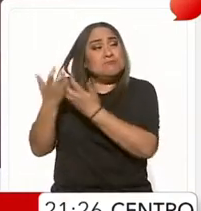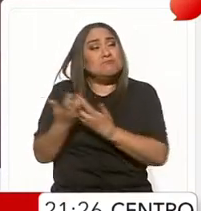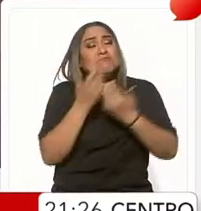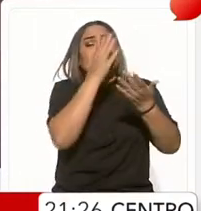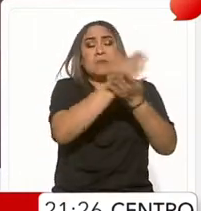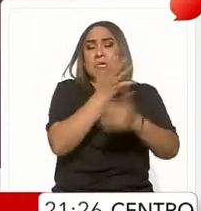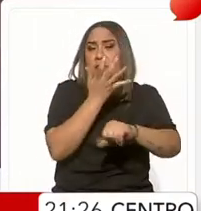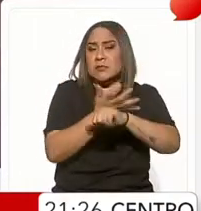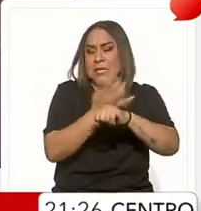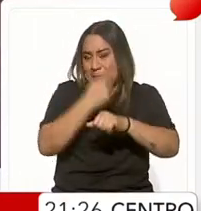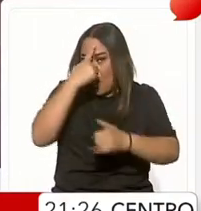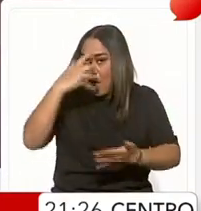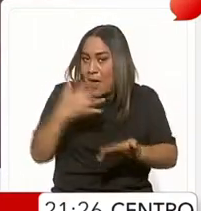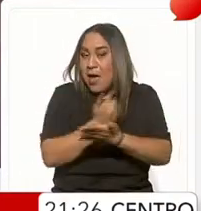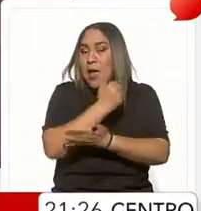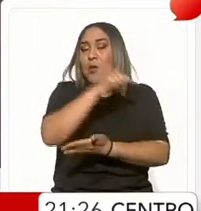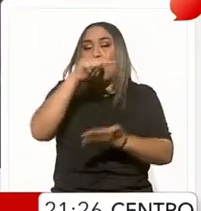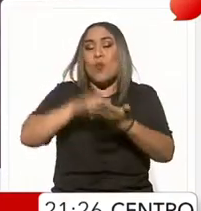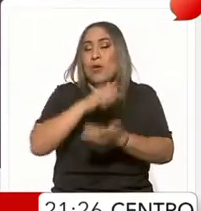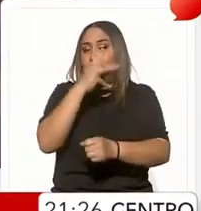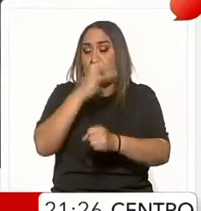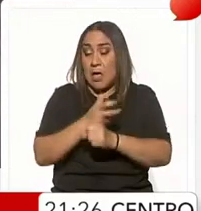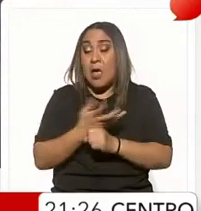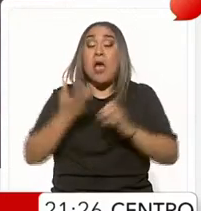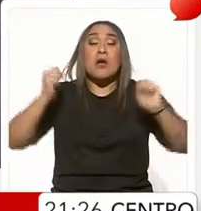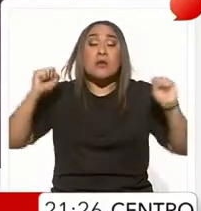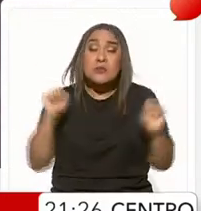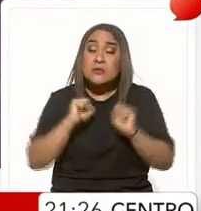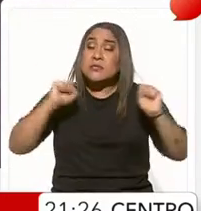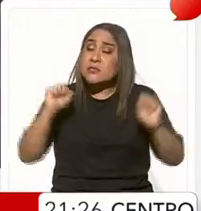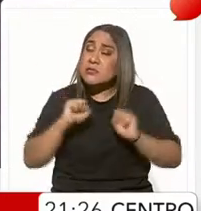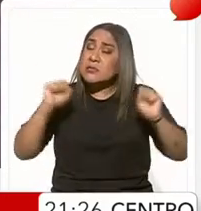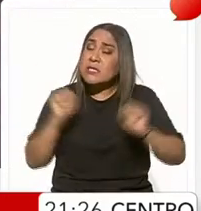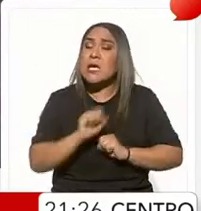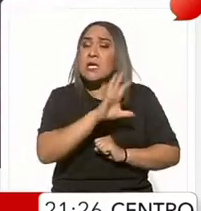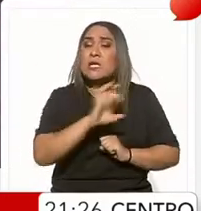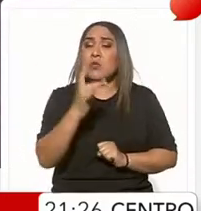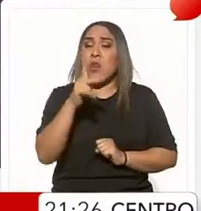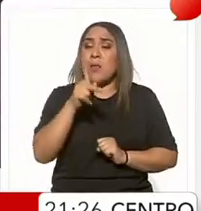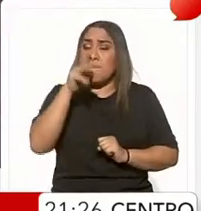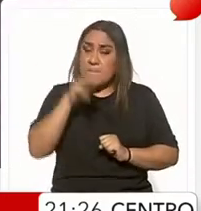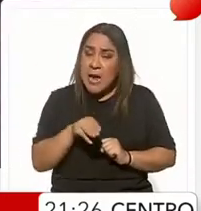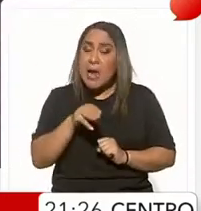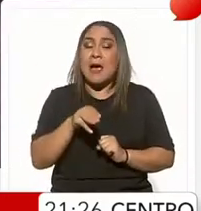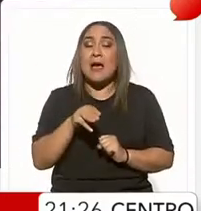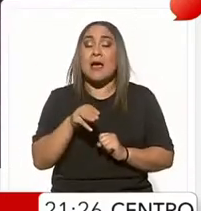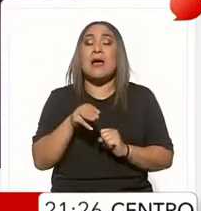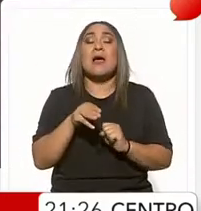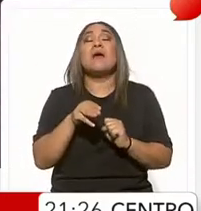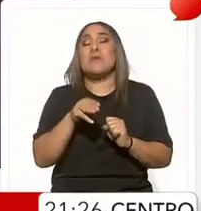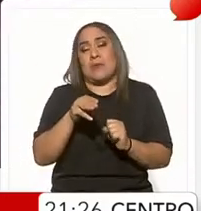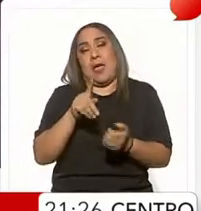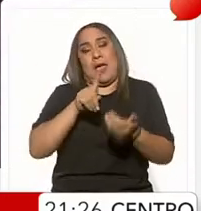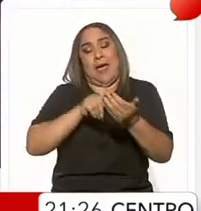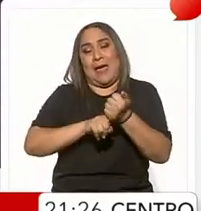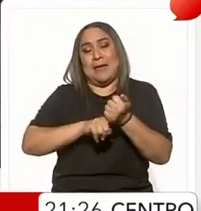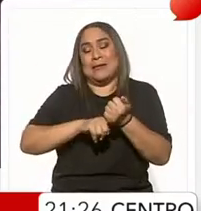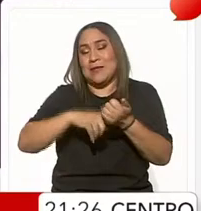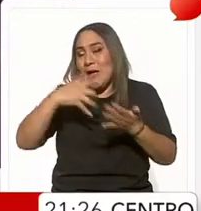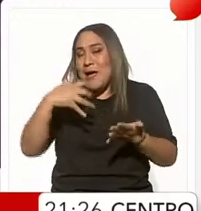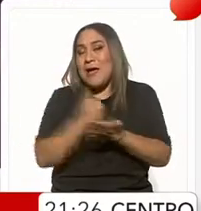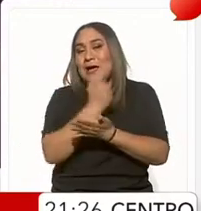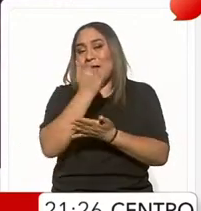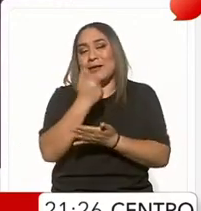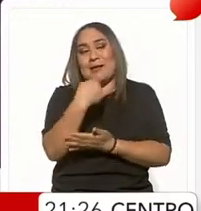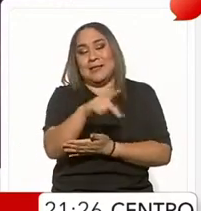Unidos para ganar el tercer lugar tras correr 550 kilómetros y dejar a nuestro país en lo alto en el Speed